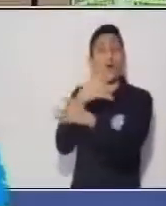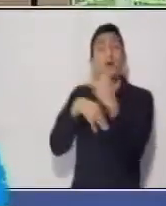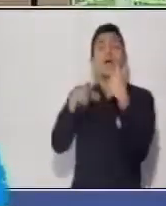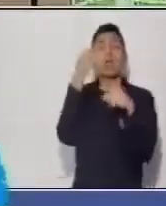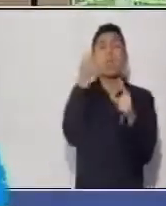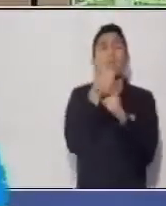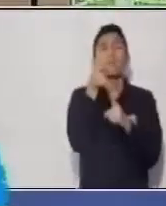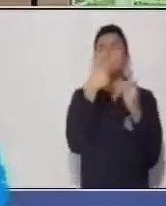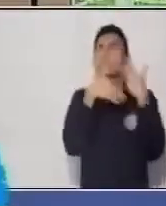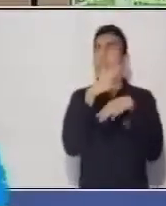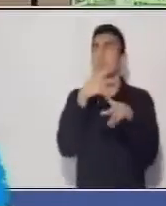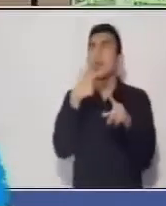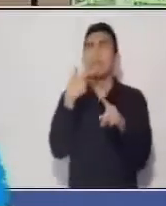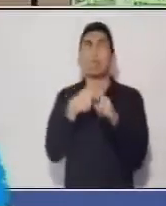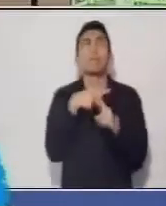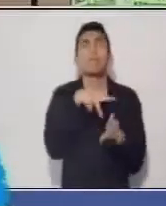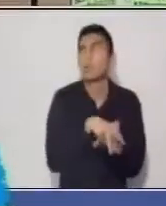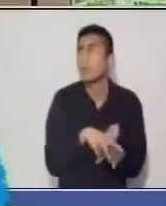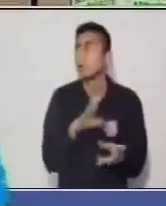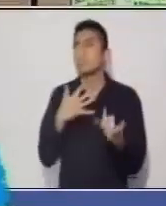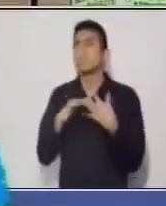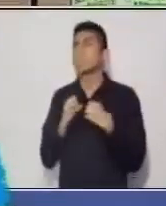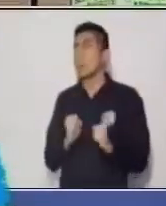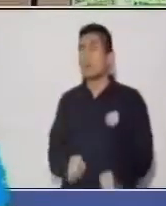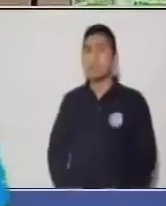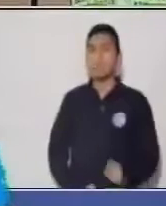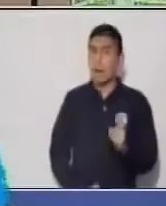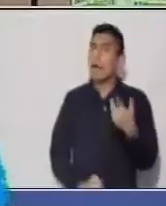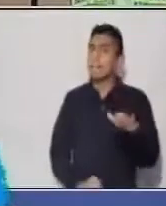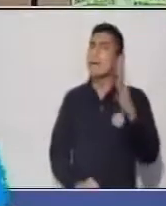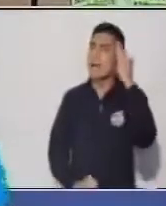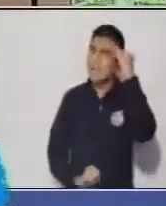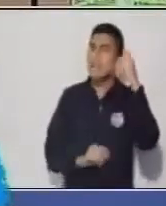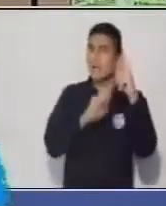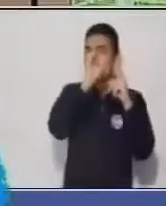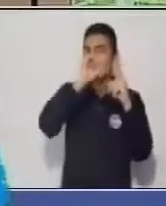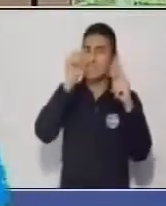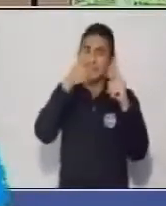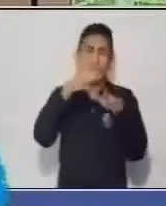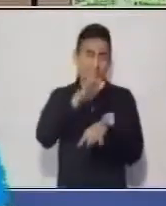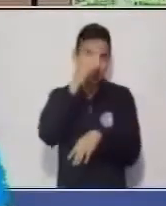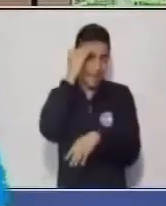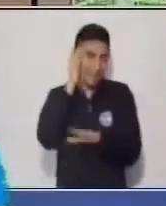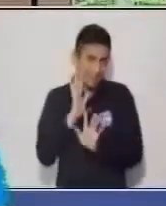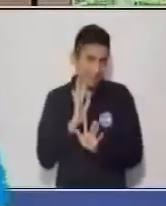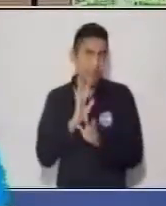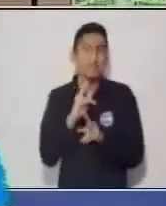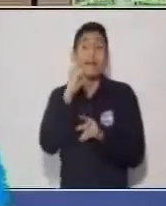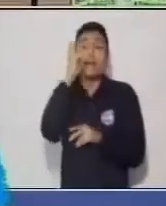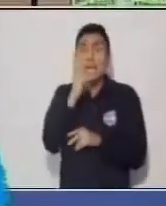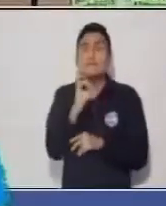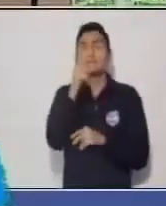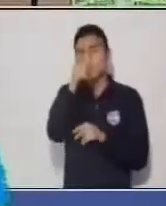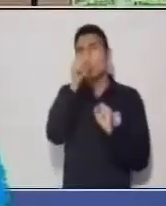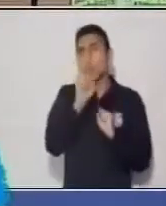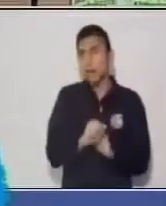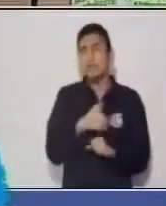le queremos transmitir. Entonces estos son algunos rasgos del diálogo oral, que es espontáneo, que va a tener errores,